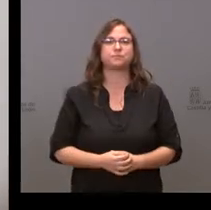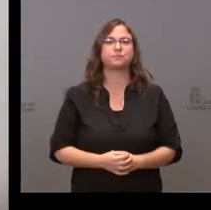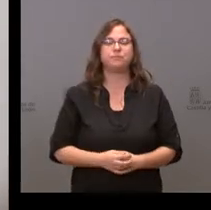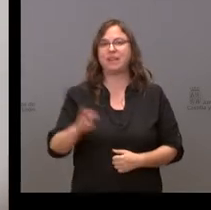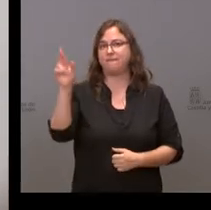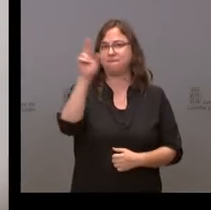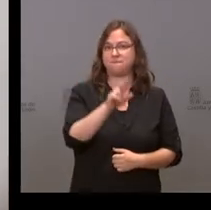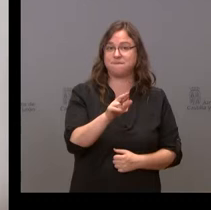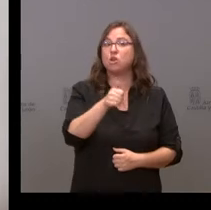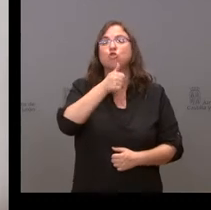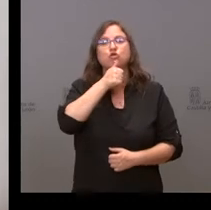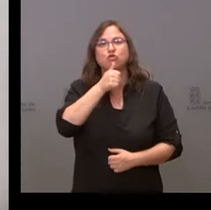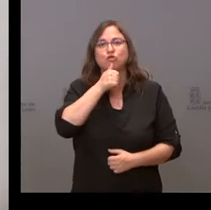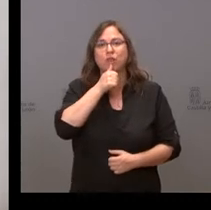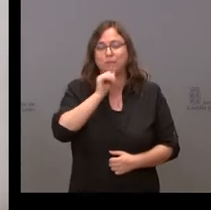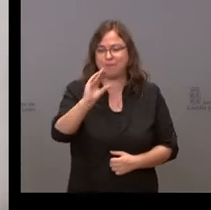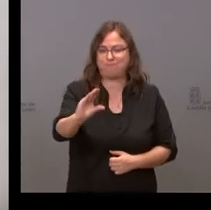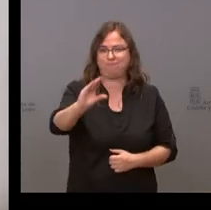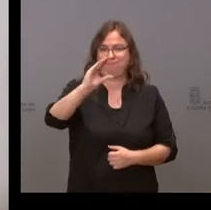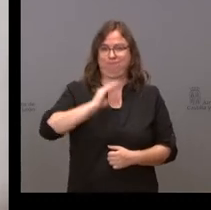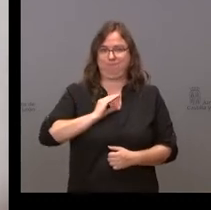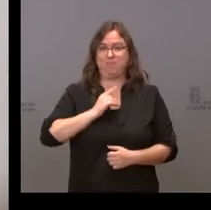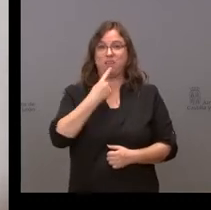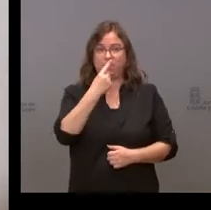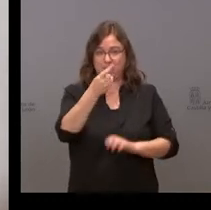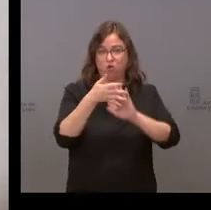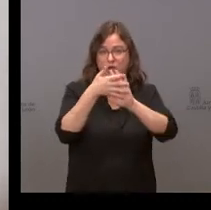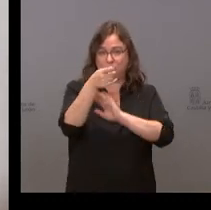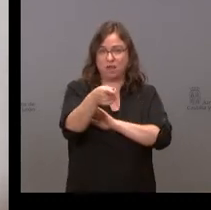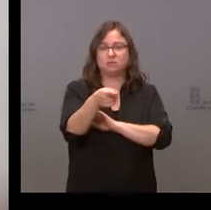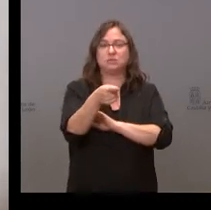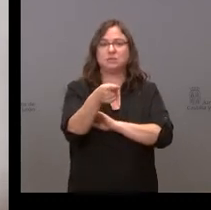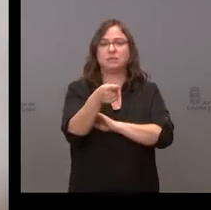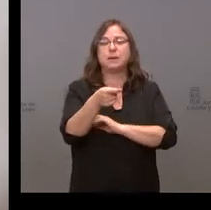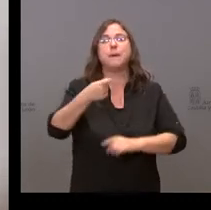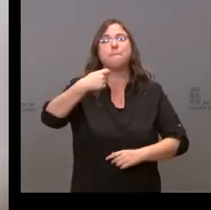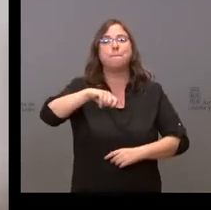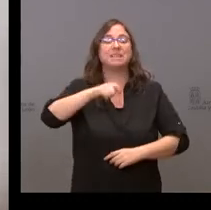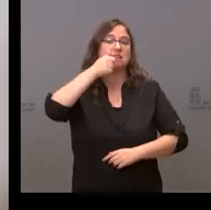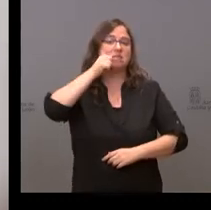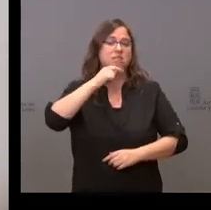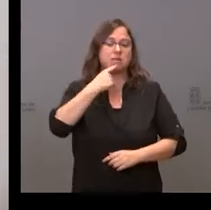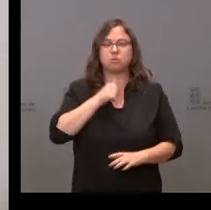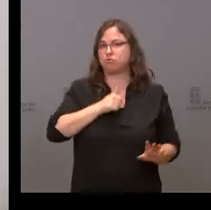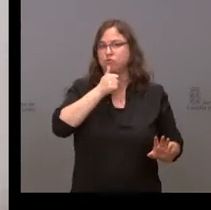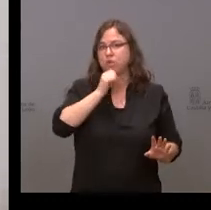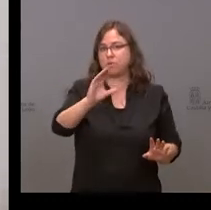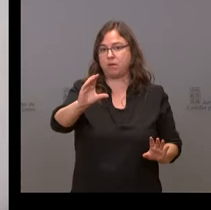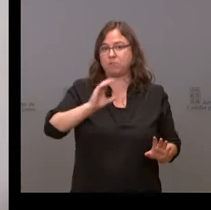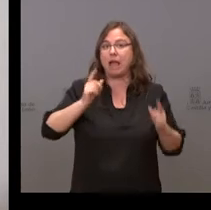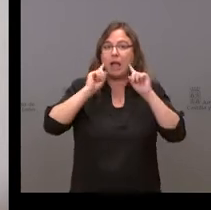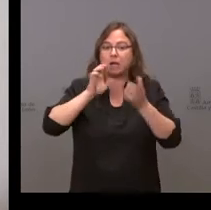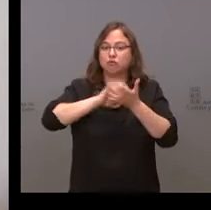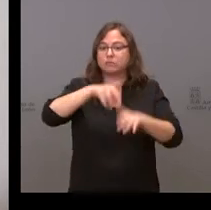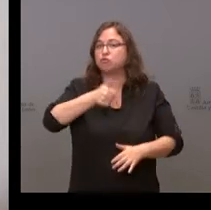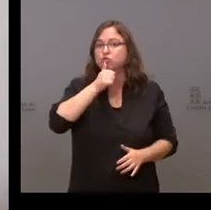vuelvo a insistir, todavía no nos han llegado esas cantidades de las que hablaba el presidente del gobierno, por lo menos la Castilla y León no